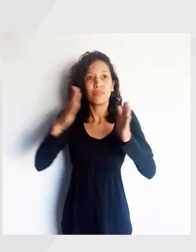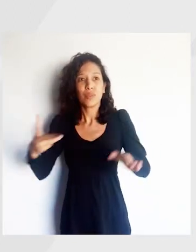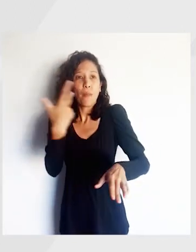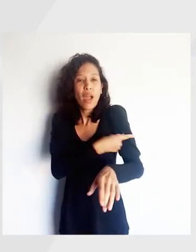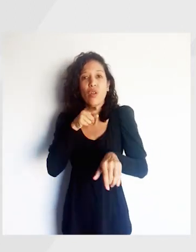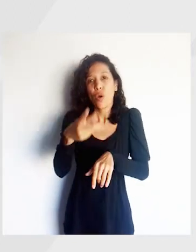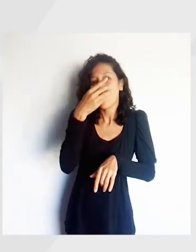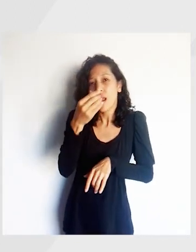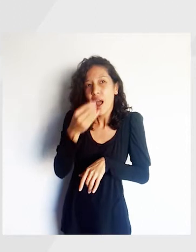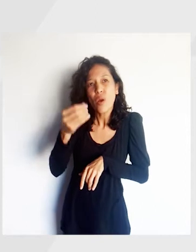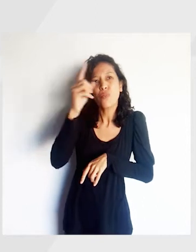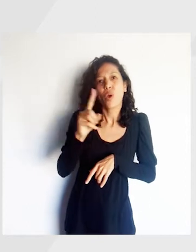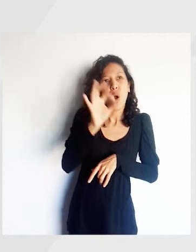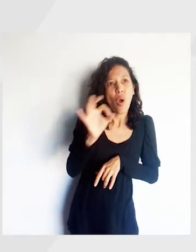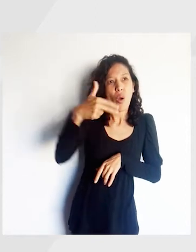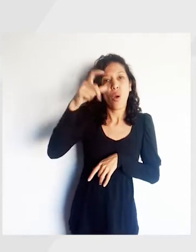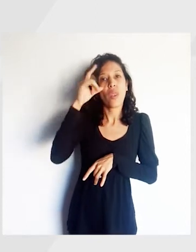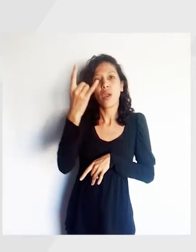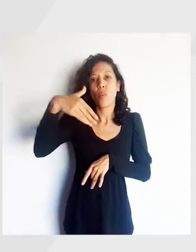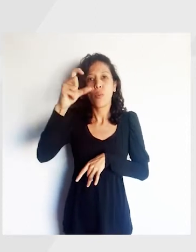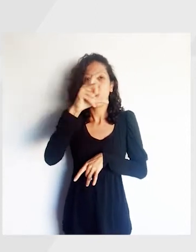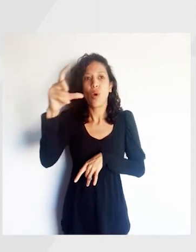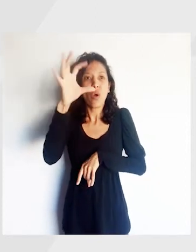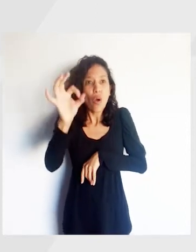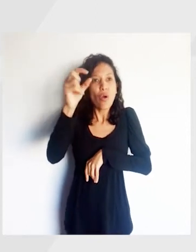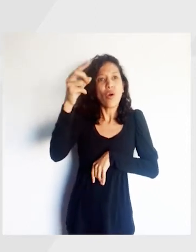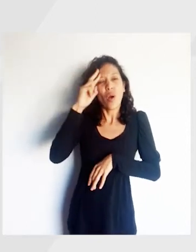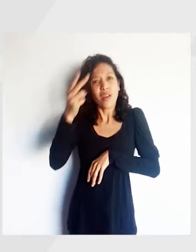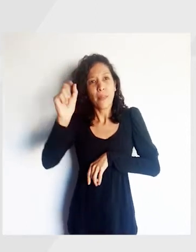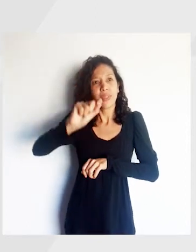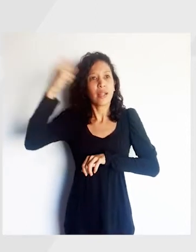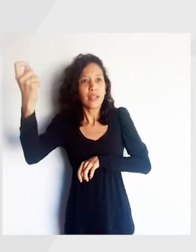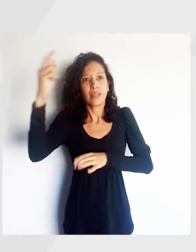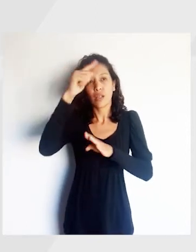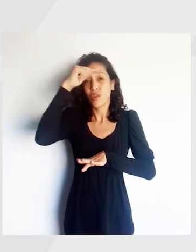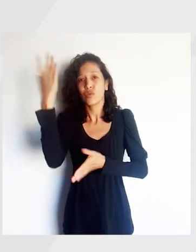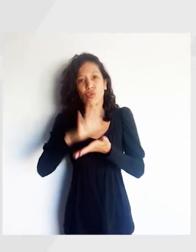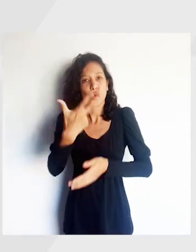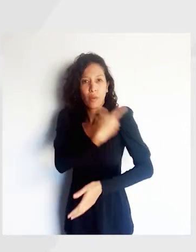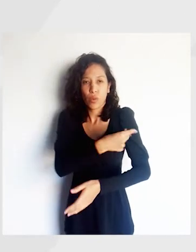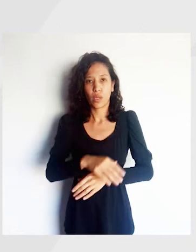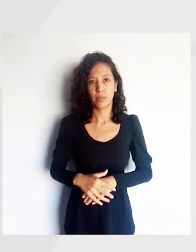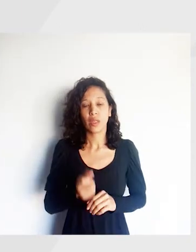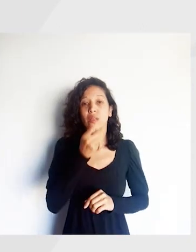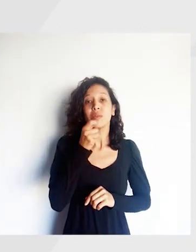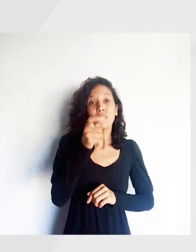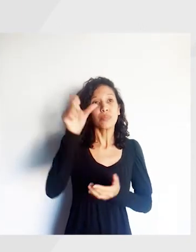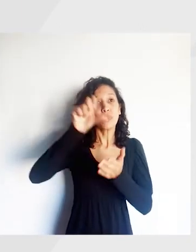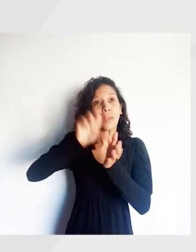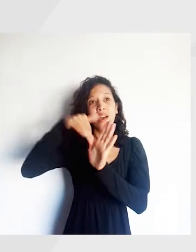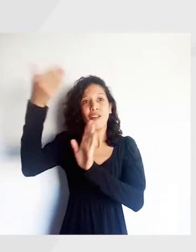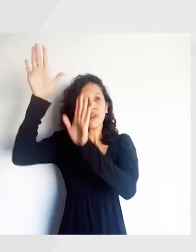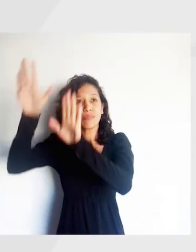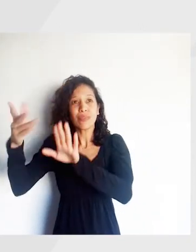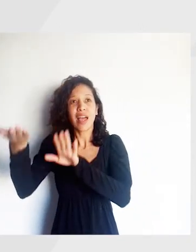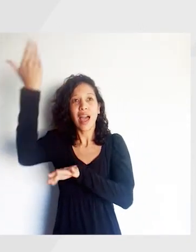deberán vacunarse contra la gripe y el neumococo de acuerdo con el calendario nacional de vacunación. ¿Qué pasa si estuviste en